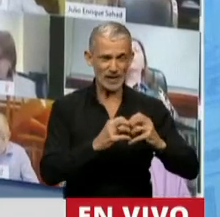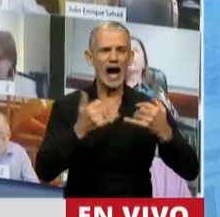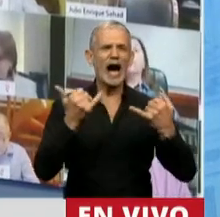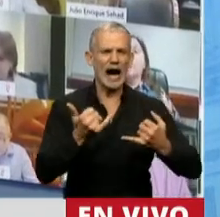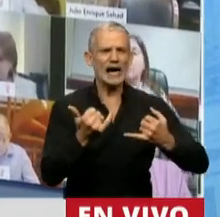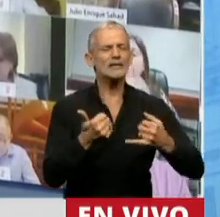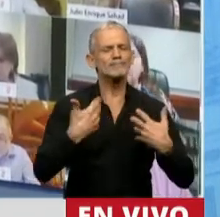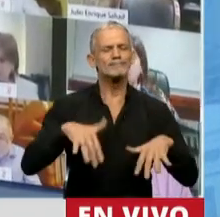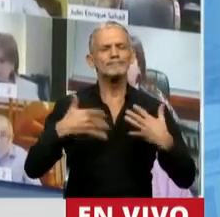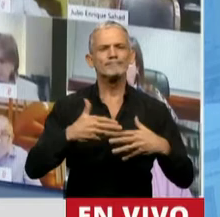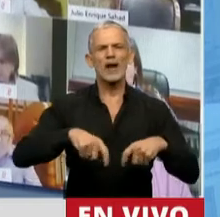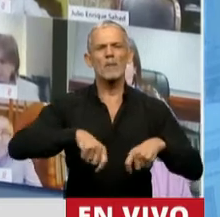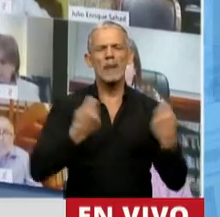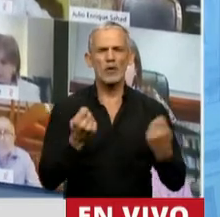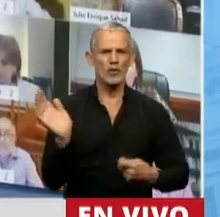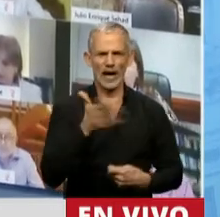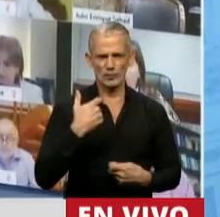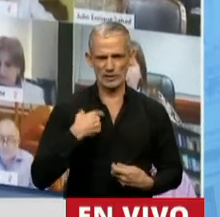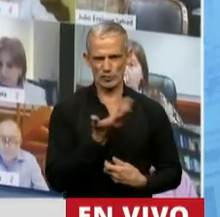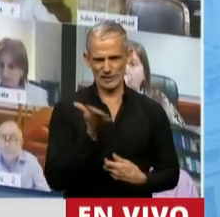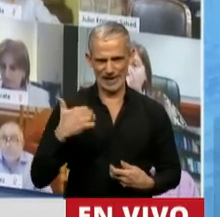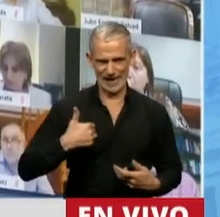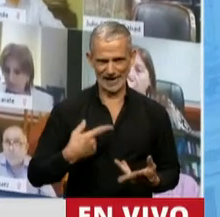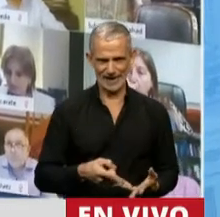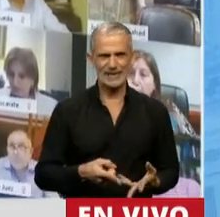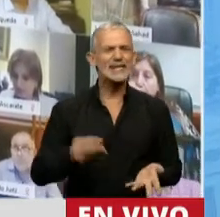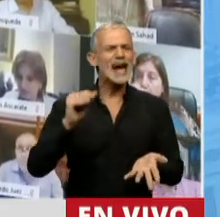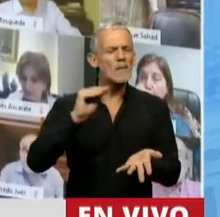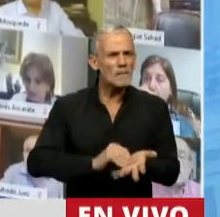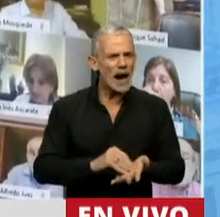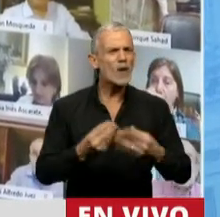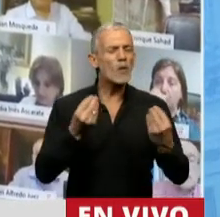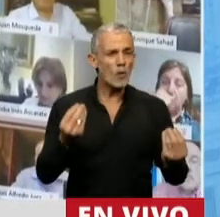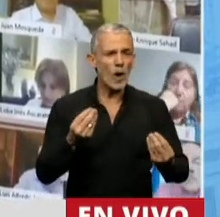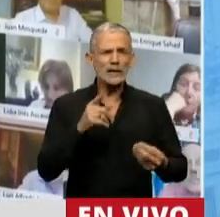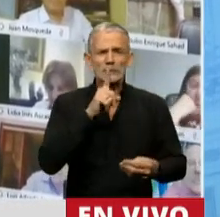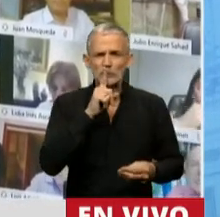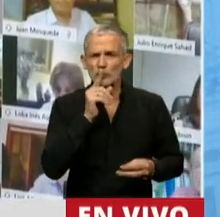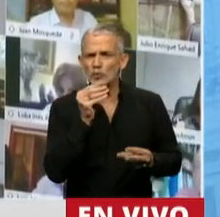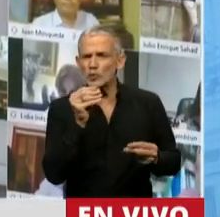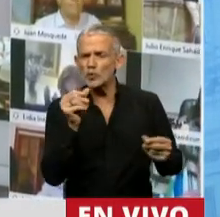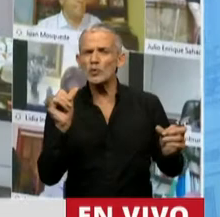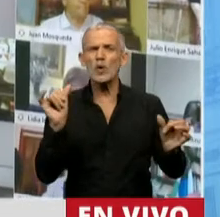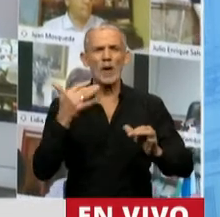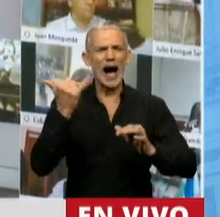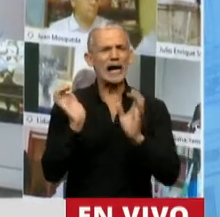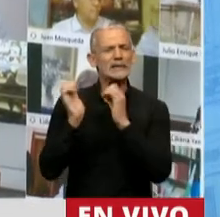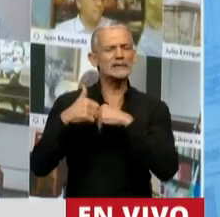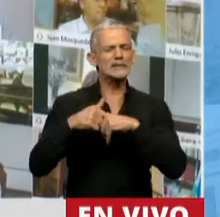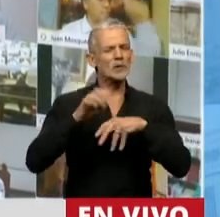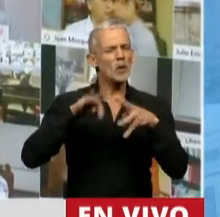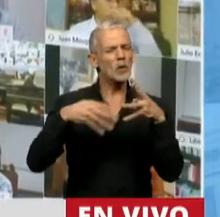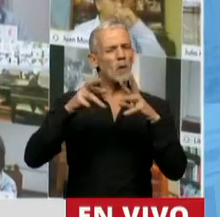enormes daños al conjunto de la sociedad, aún cuando lo hacen de manera silenciosa, gracias al ocultamiento